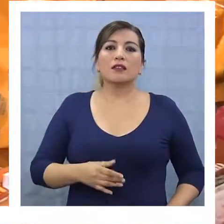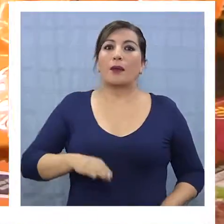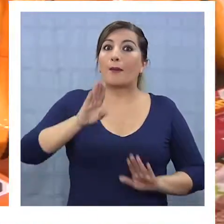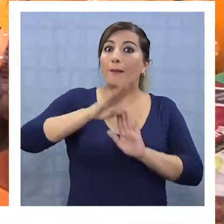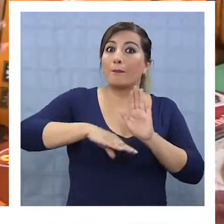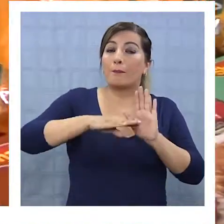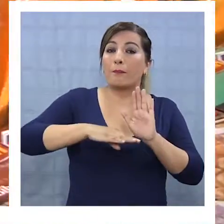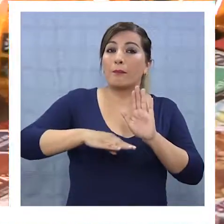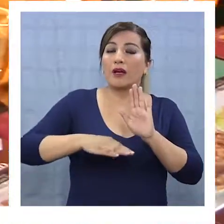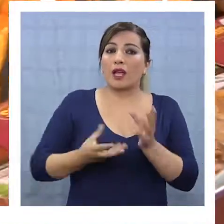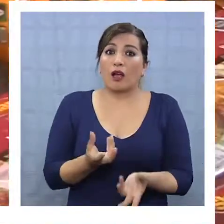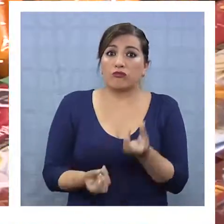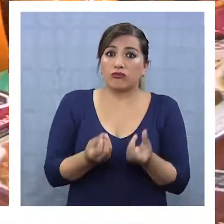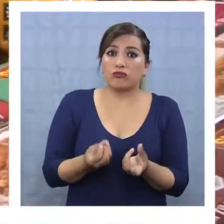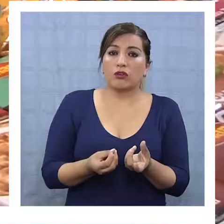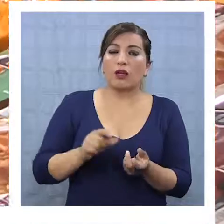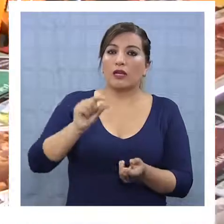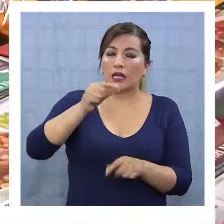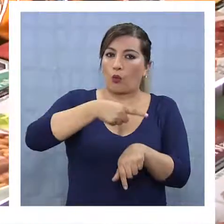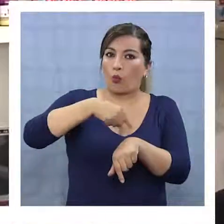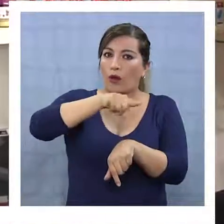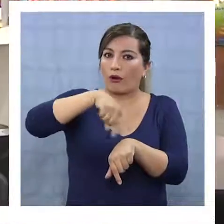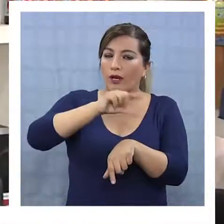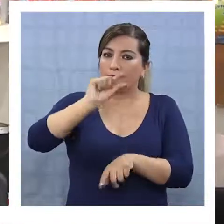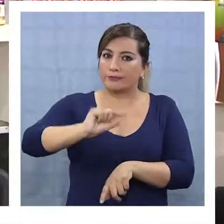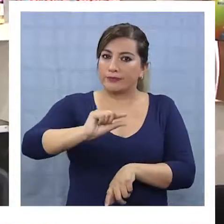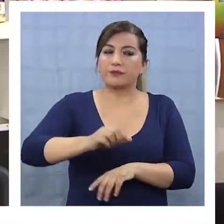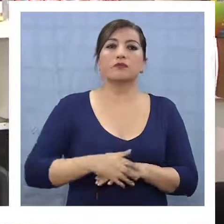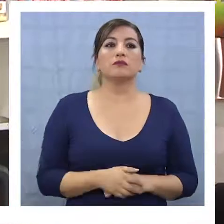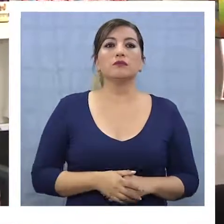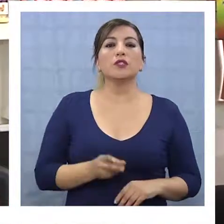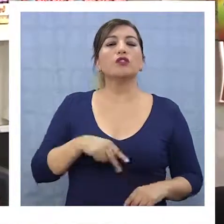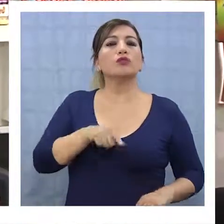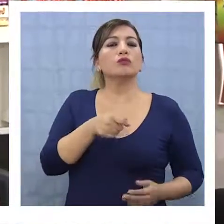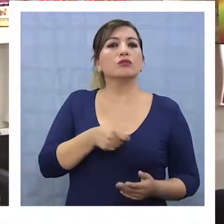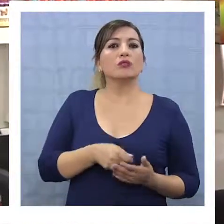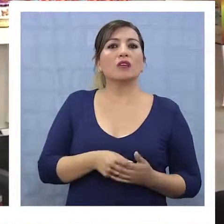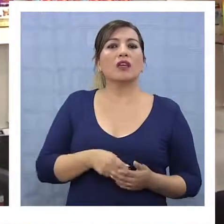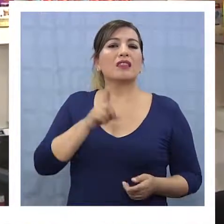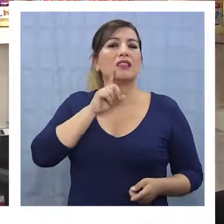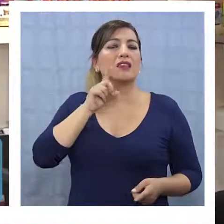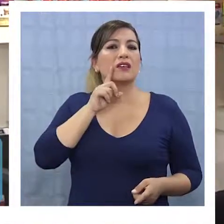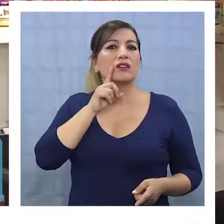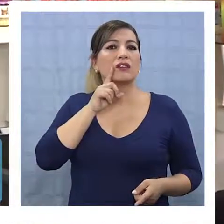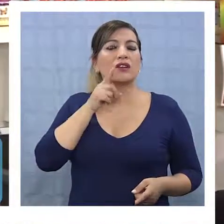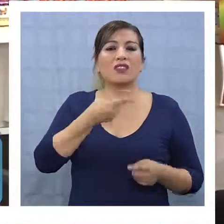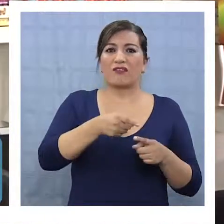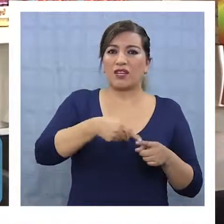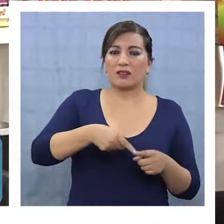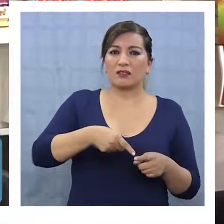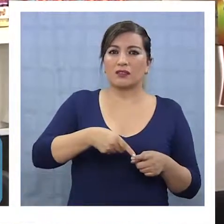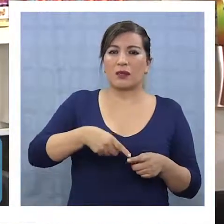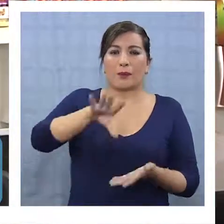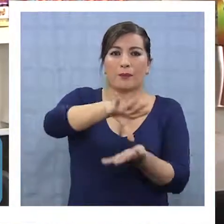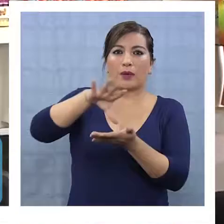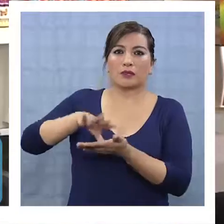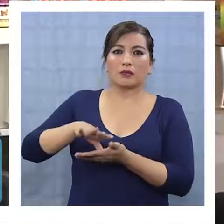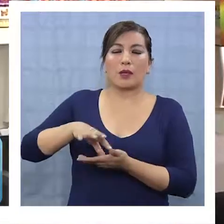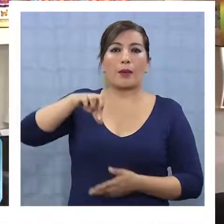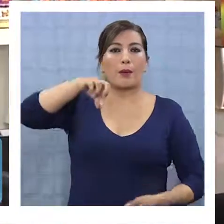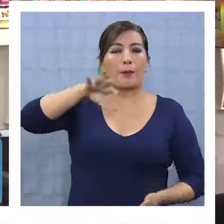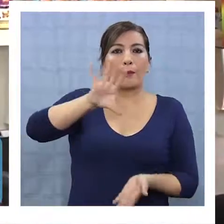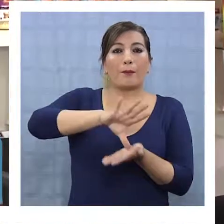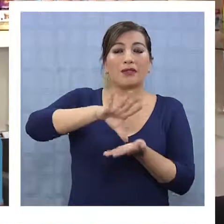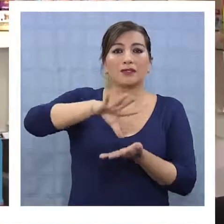Necesitan menor tiempo de cocción. Nosotros traemos cosas de varios países. Por ejemplo, la